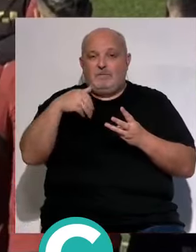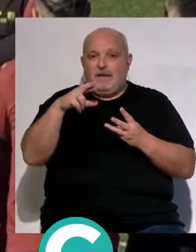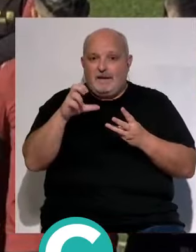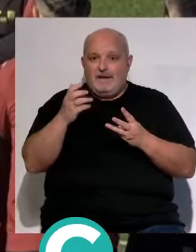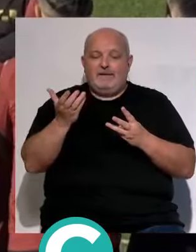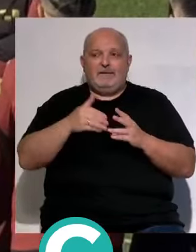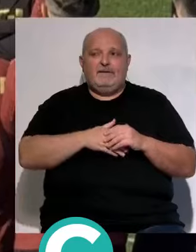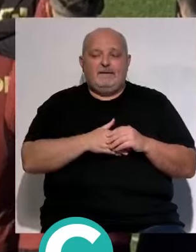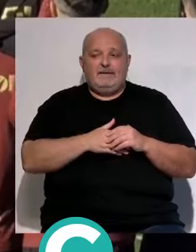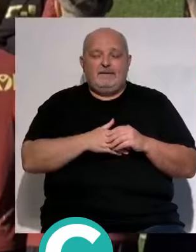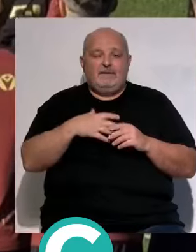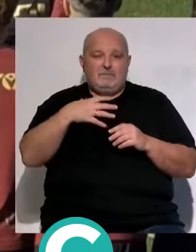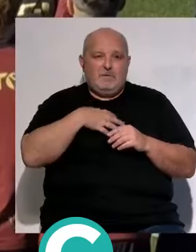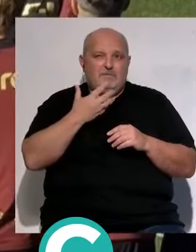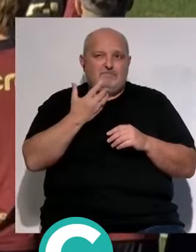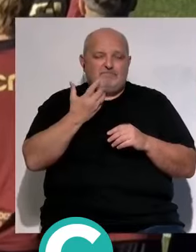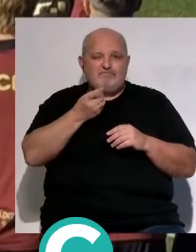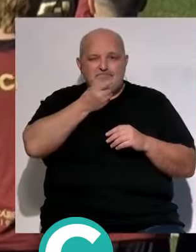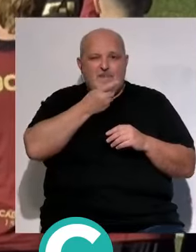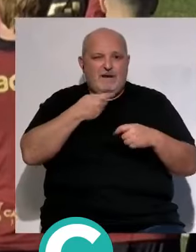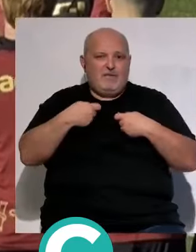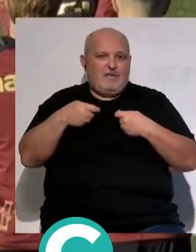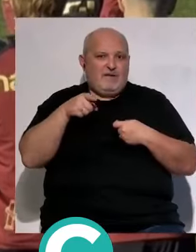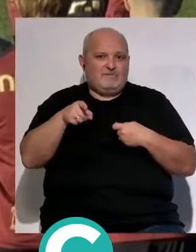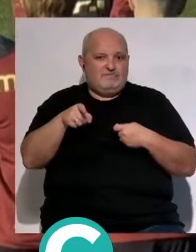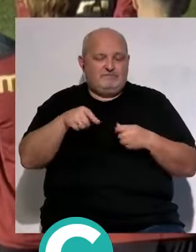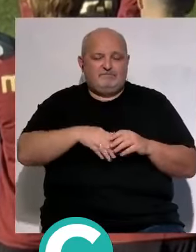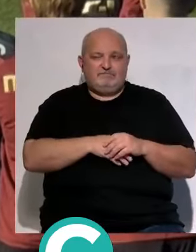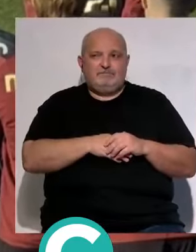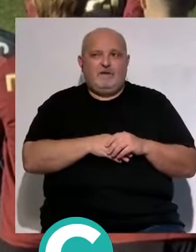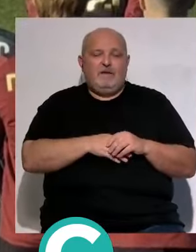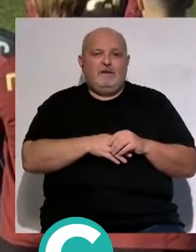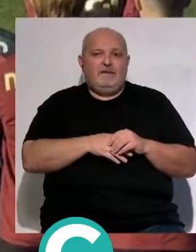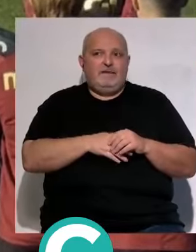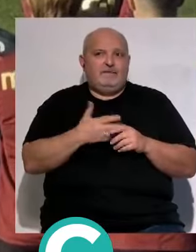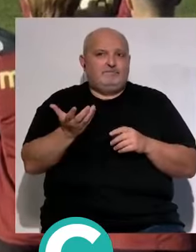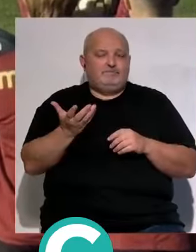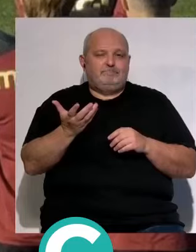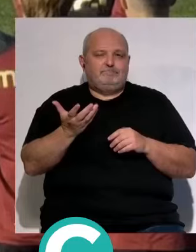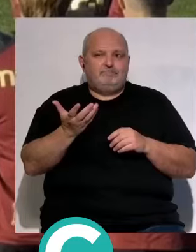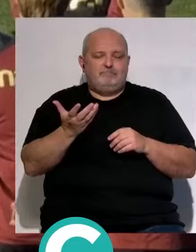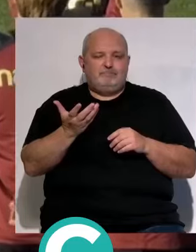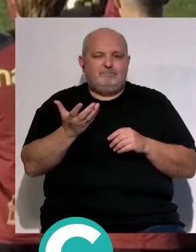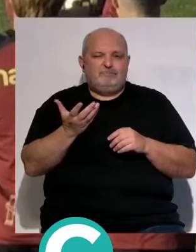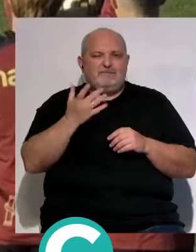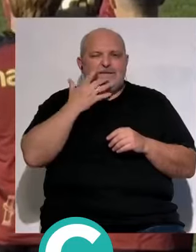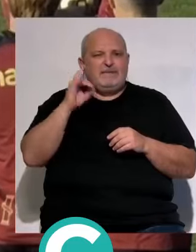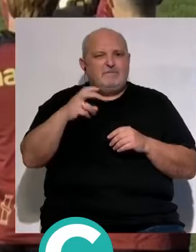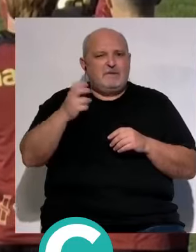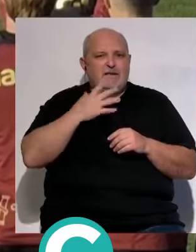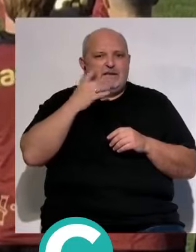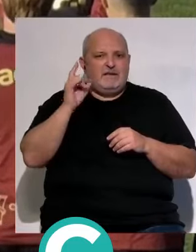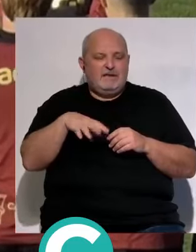pues quizás es que estuvo mal negociado eso y entonces dijimos ¿quién viene?